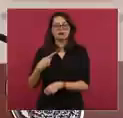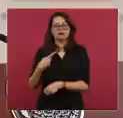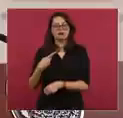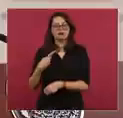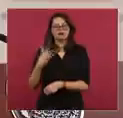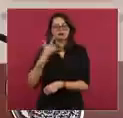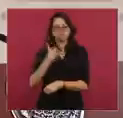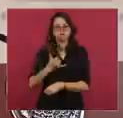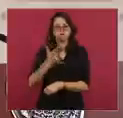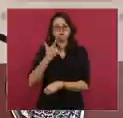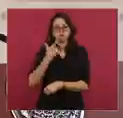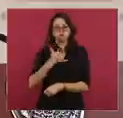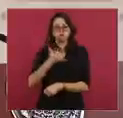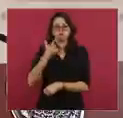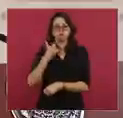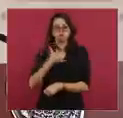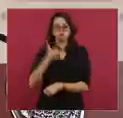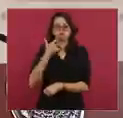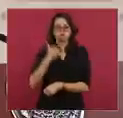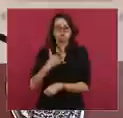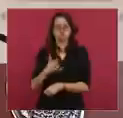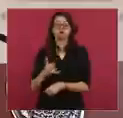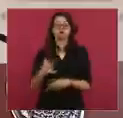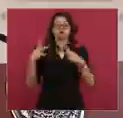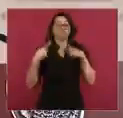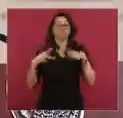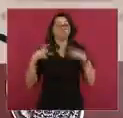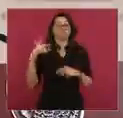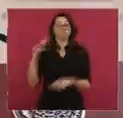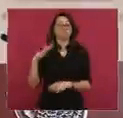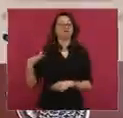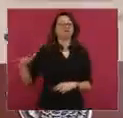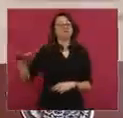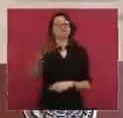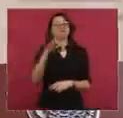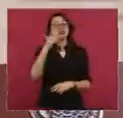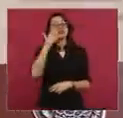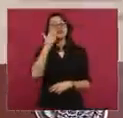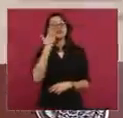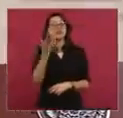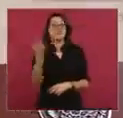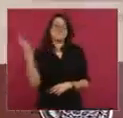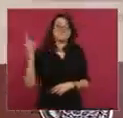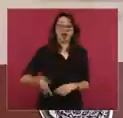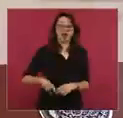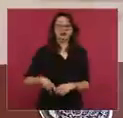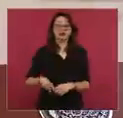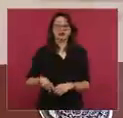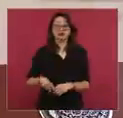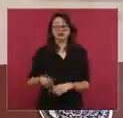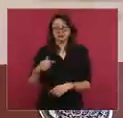la gente así lo quiere, lo demanda, y además